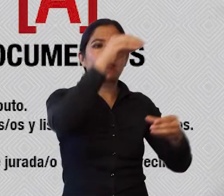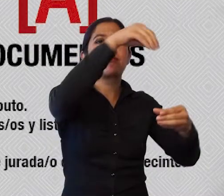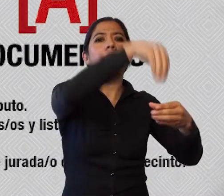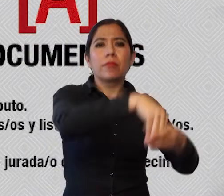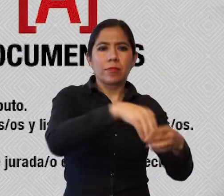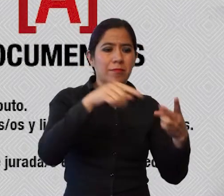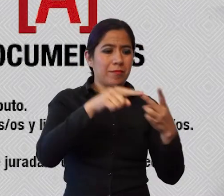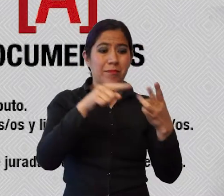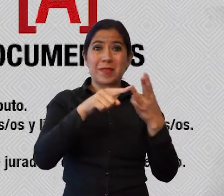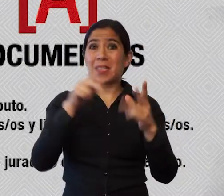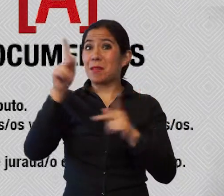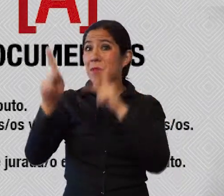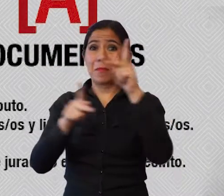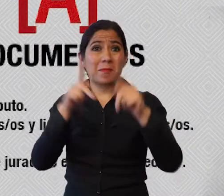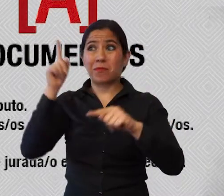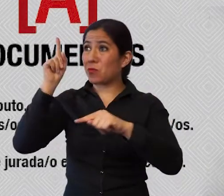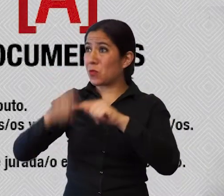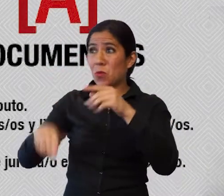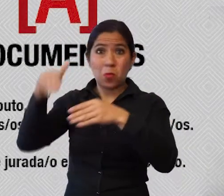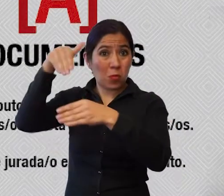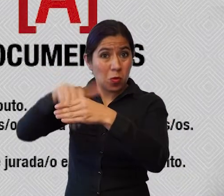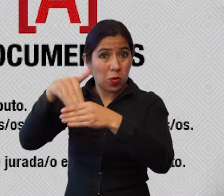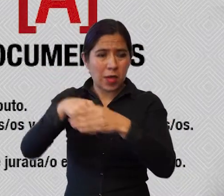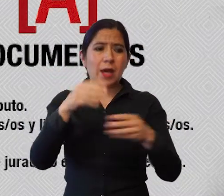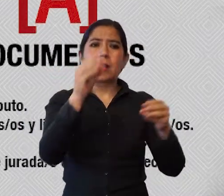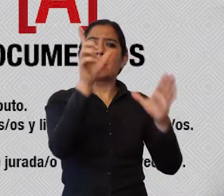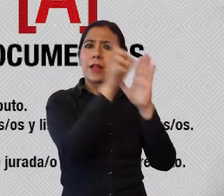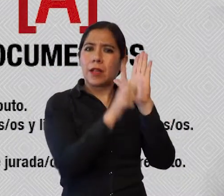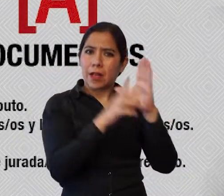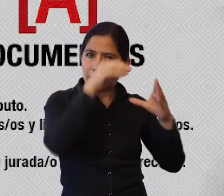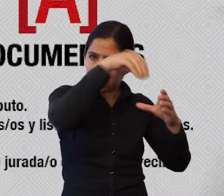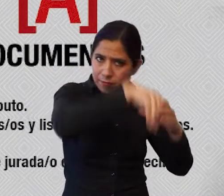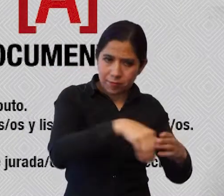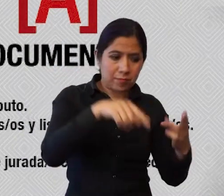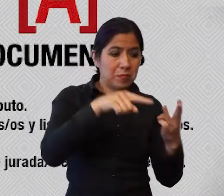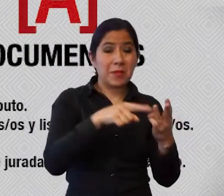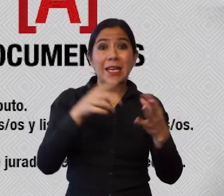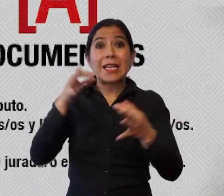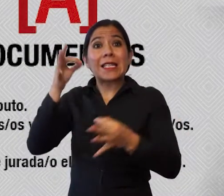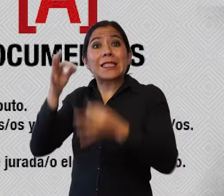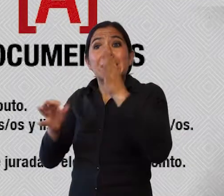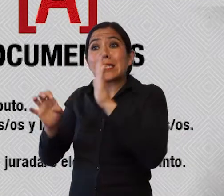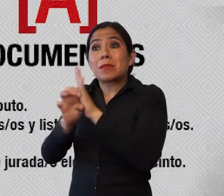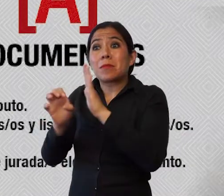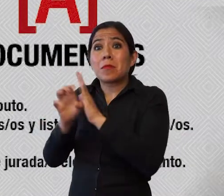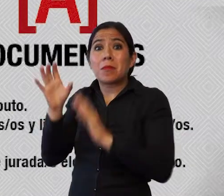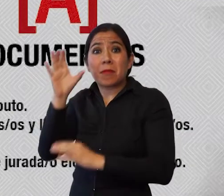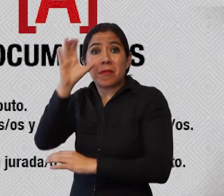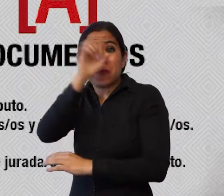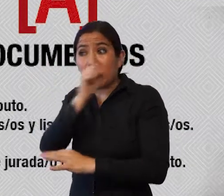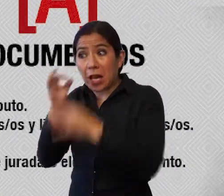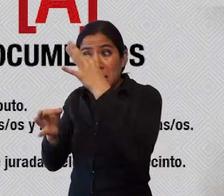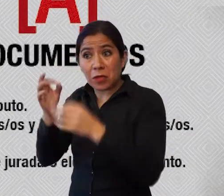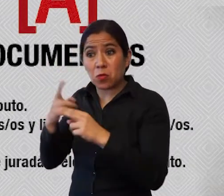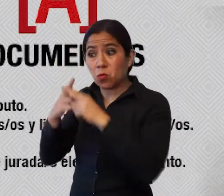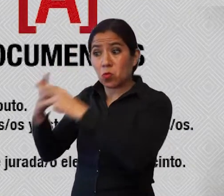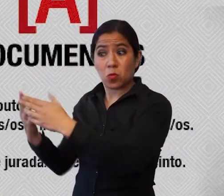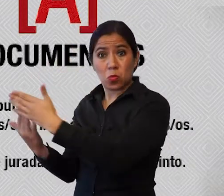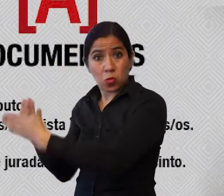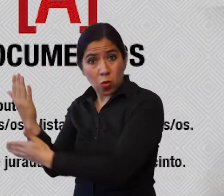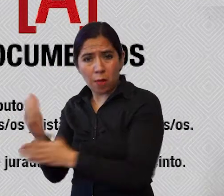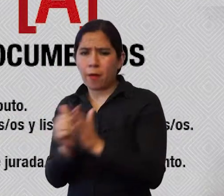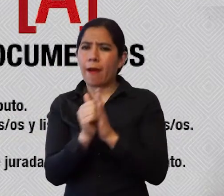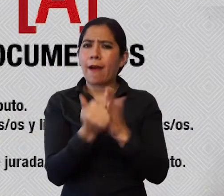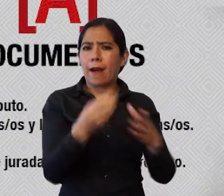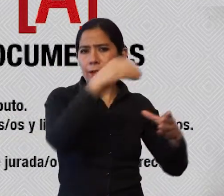índice de inhabilitados, el acta de nombramiento de nuevos jurados se hubiesen y